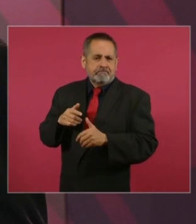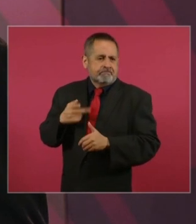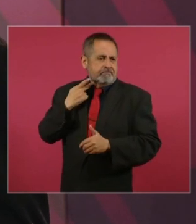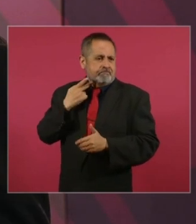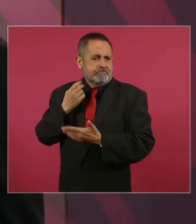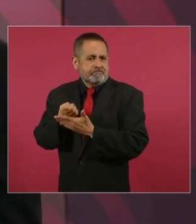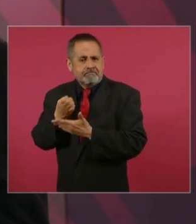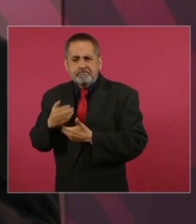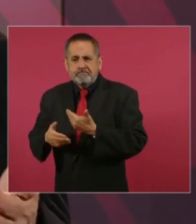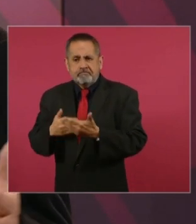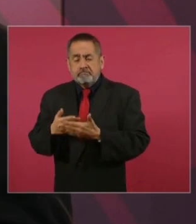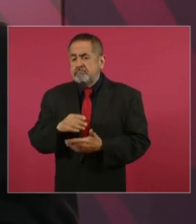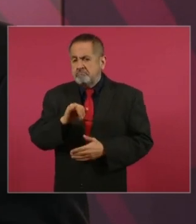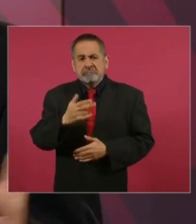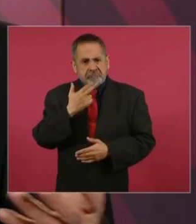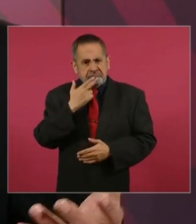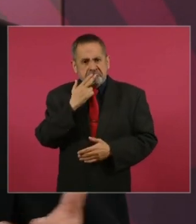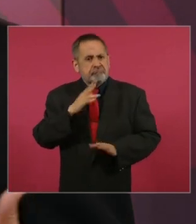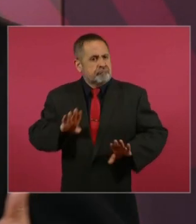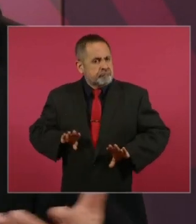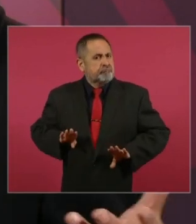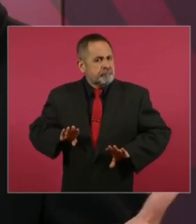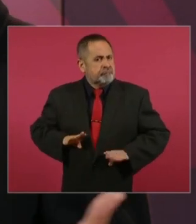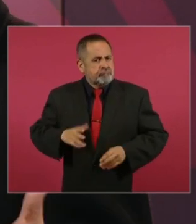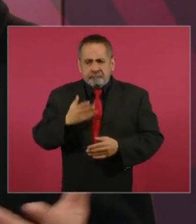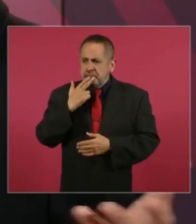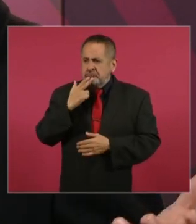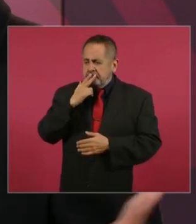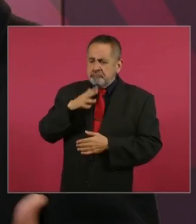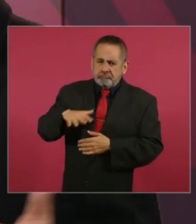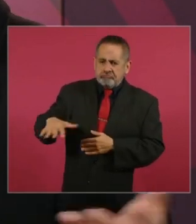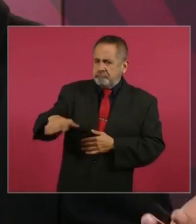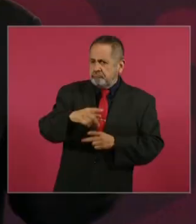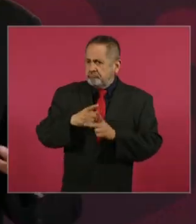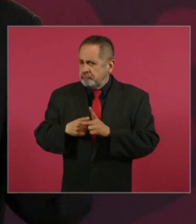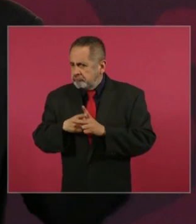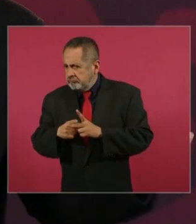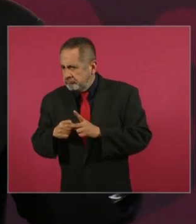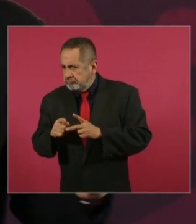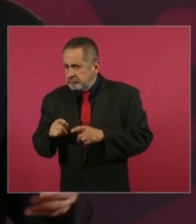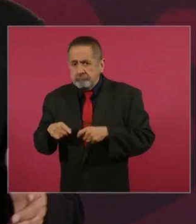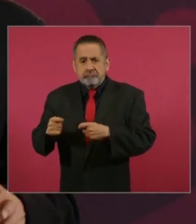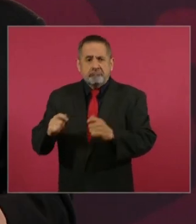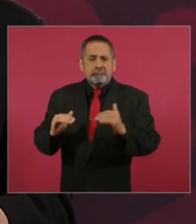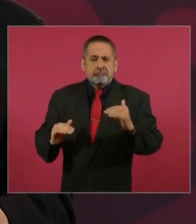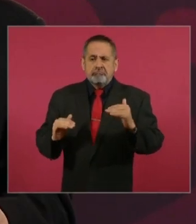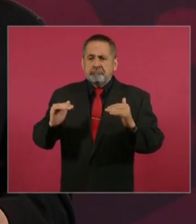se beneficia proporcionalmente más